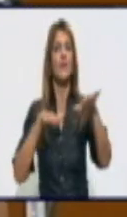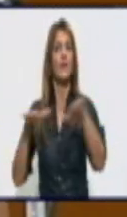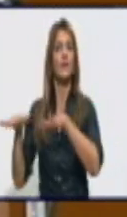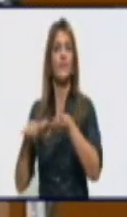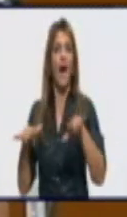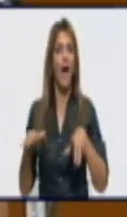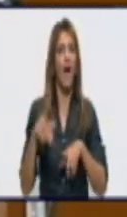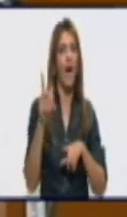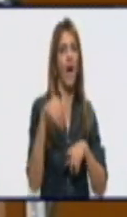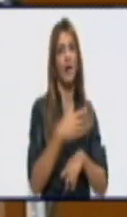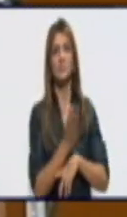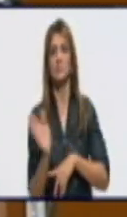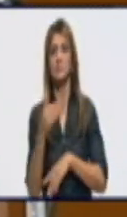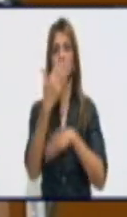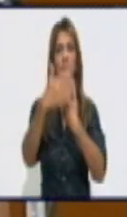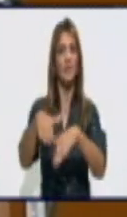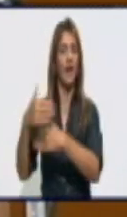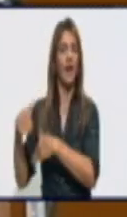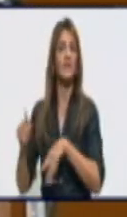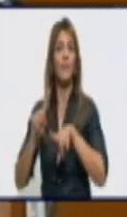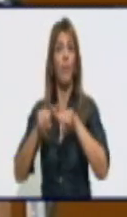su familia por el Día de las Madres.